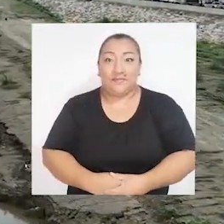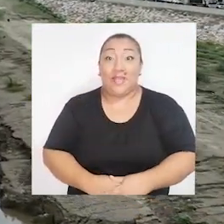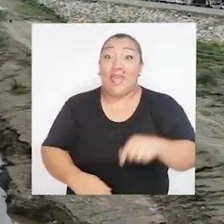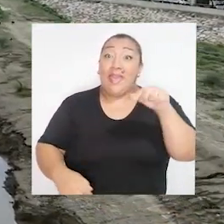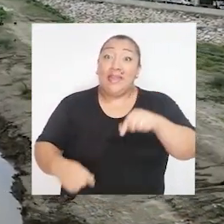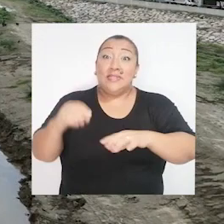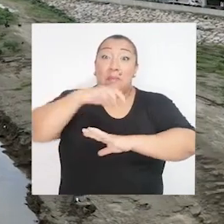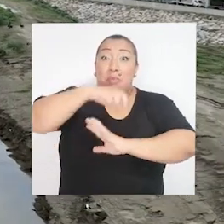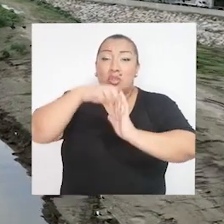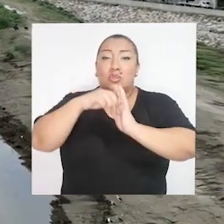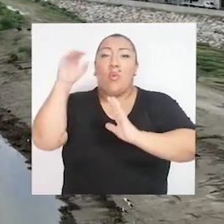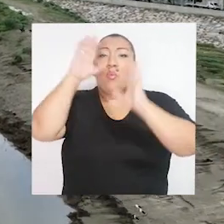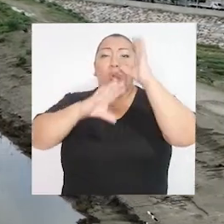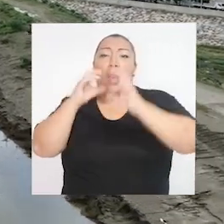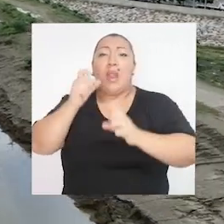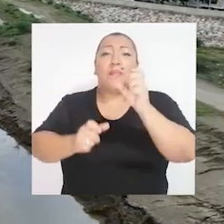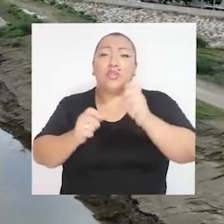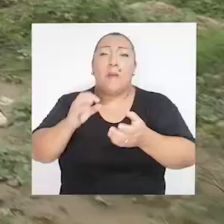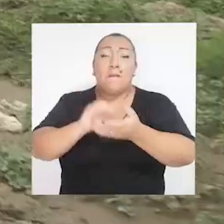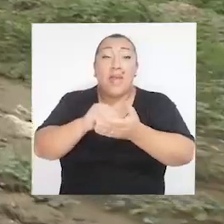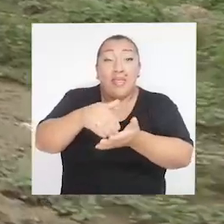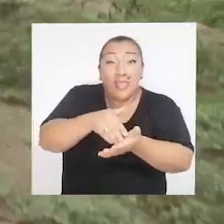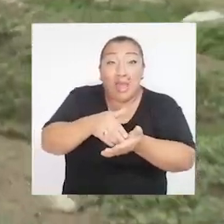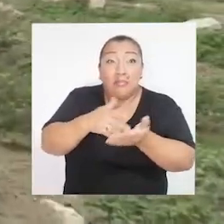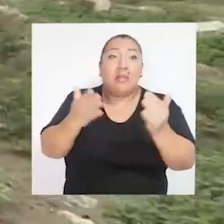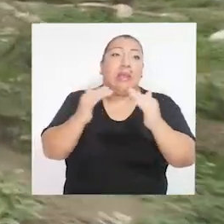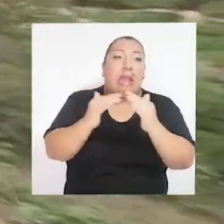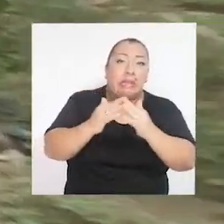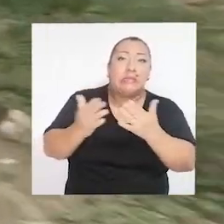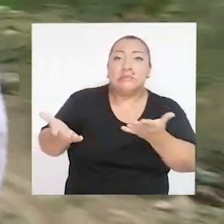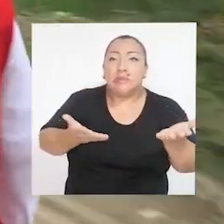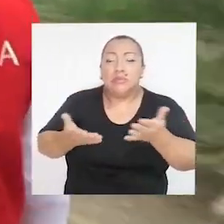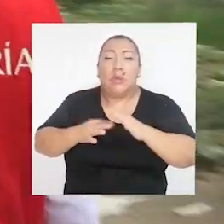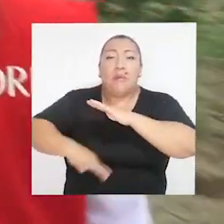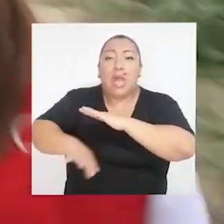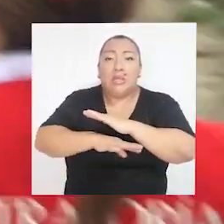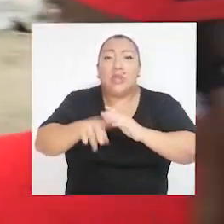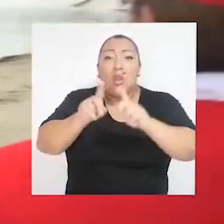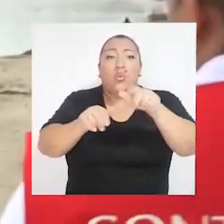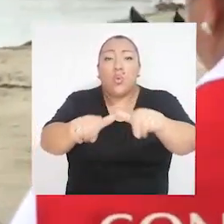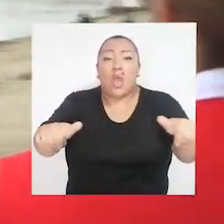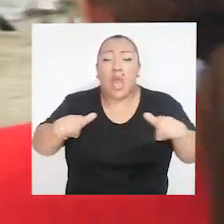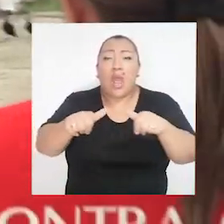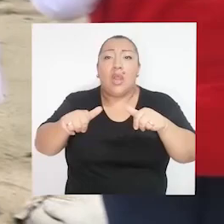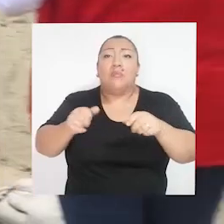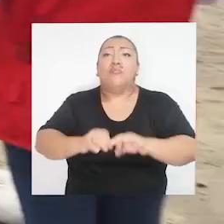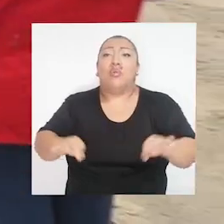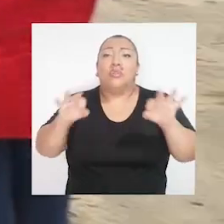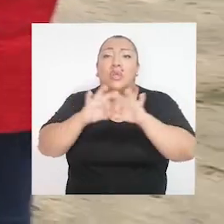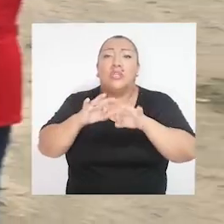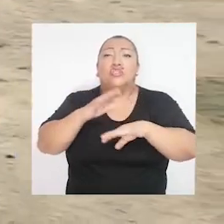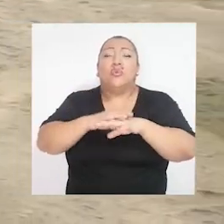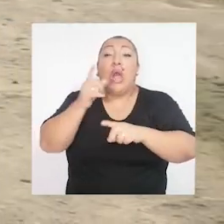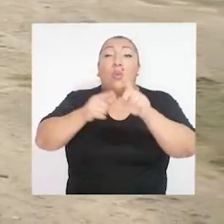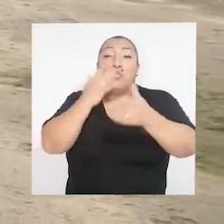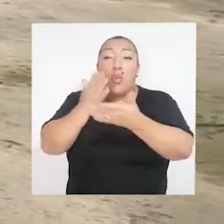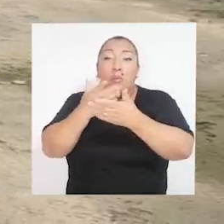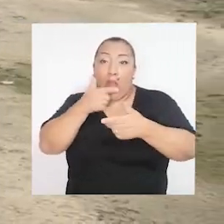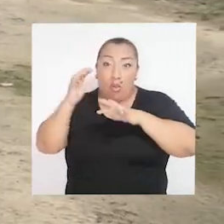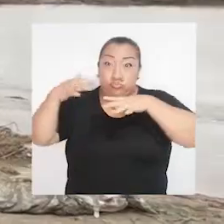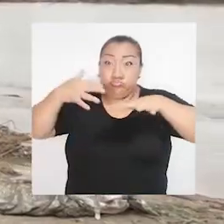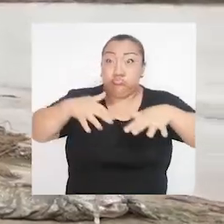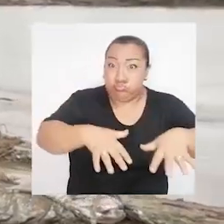soles. Este proyecto busca proteger a las poblaciones vulnerables, viviendas, servicios básicos y áreas de cultivo propensas a